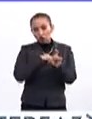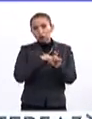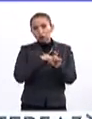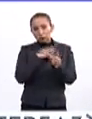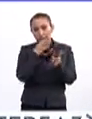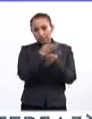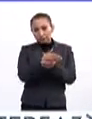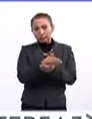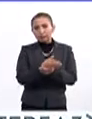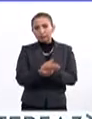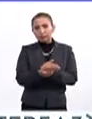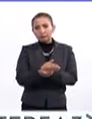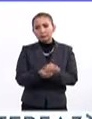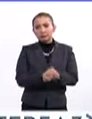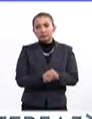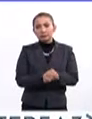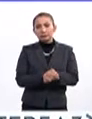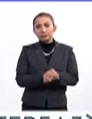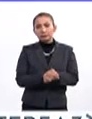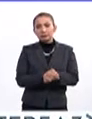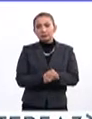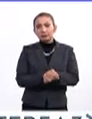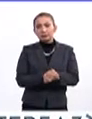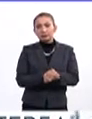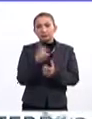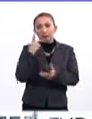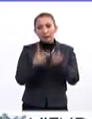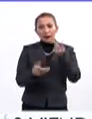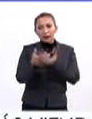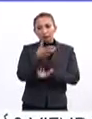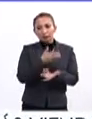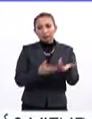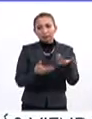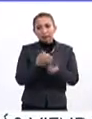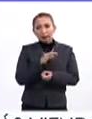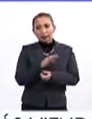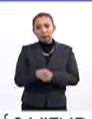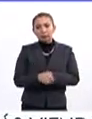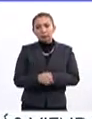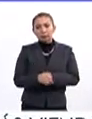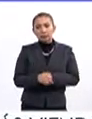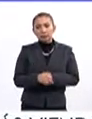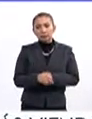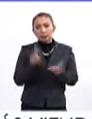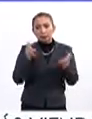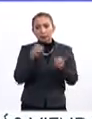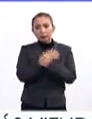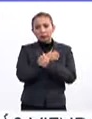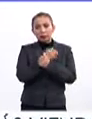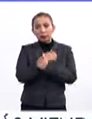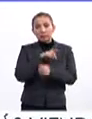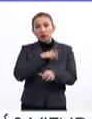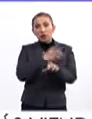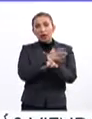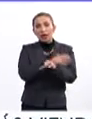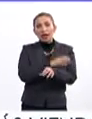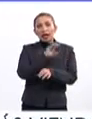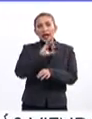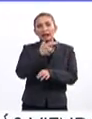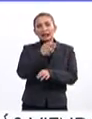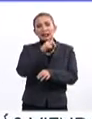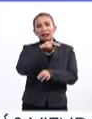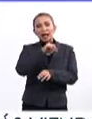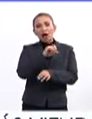se encuentra ahí como todas las mañanas para dialogar en lo que se pueda en termos educativos. Mi compañero Krishna